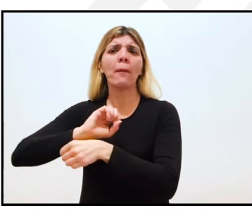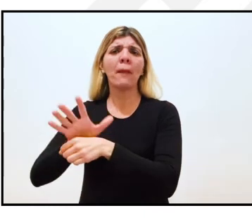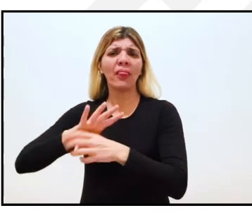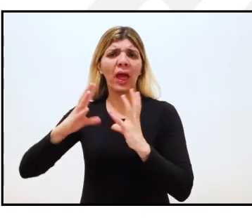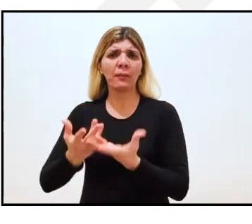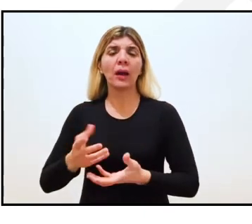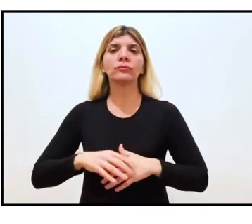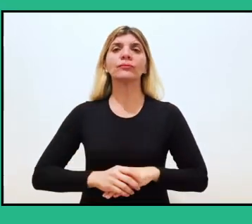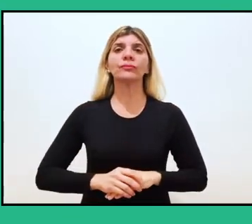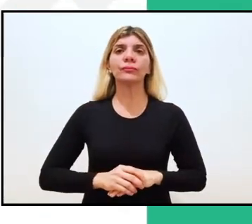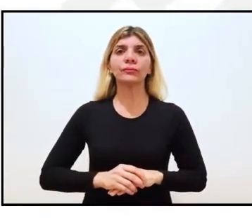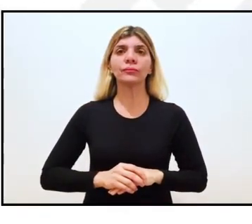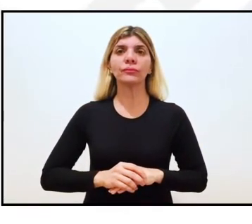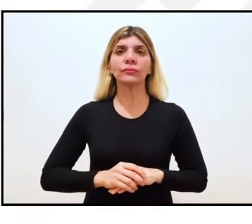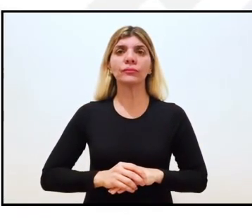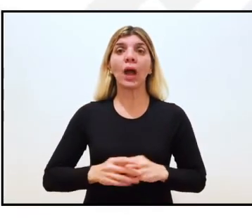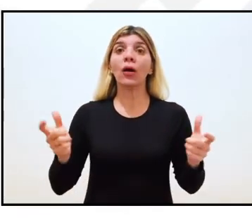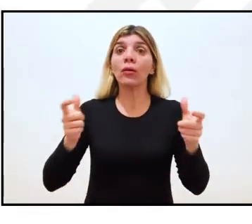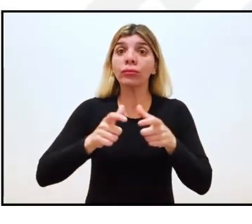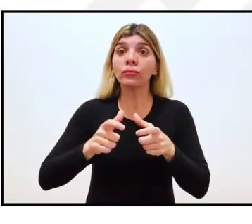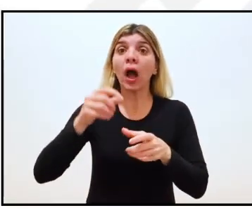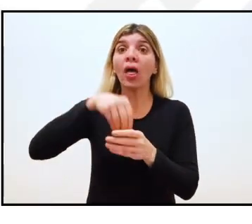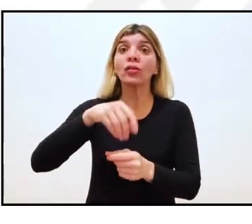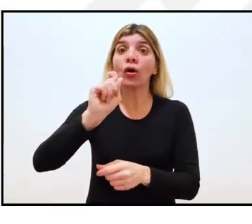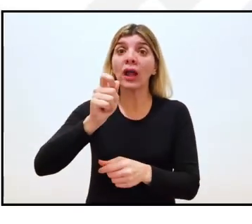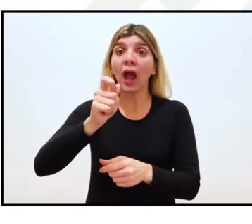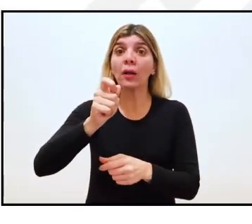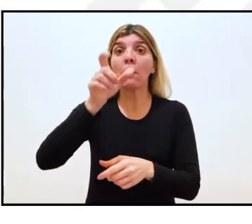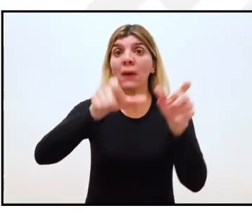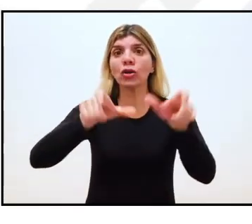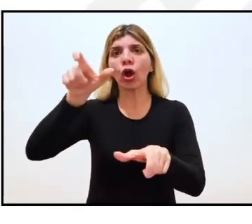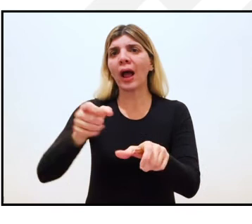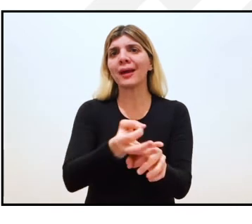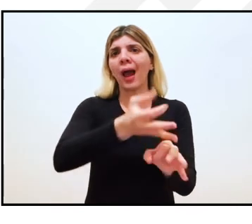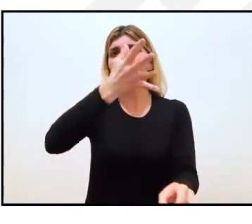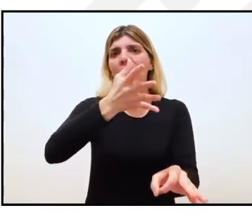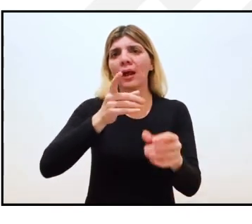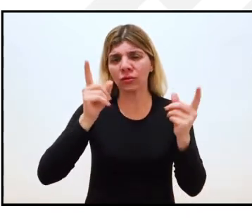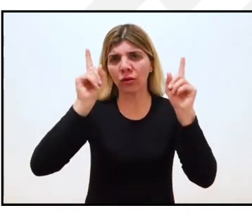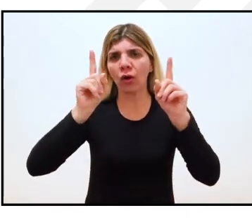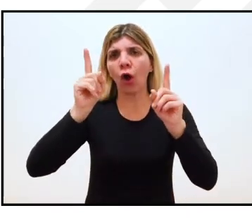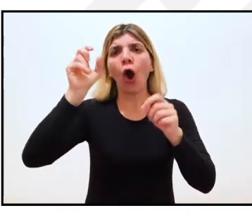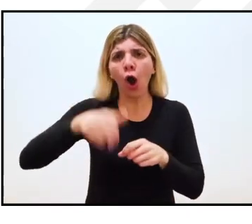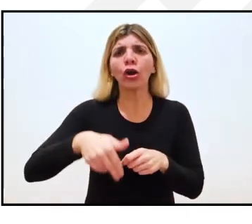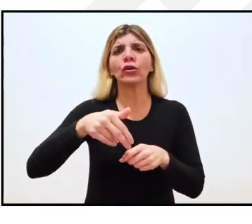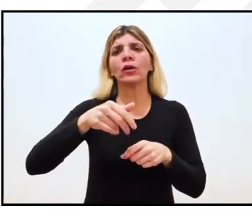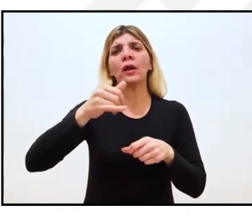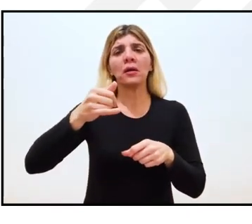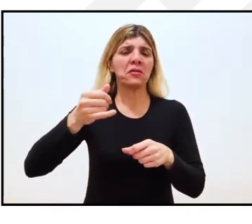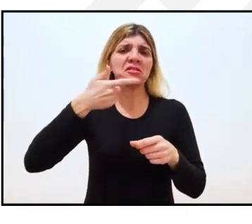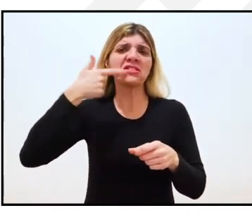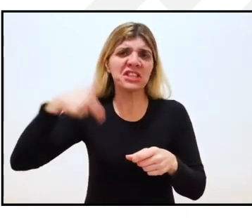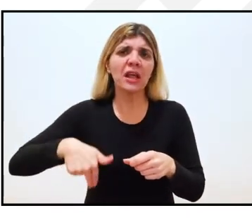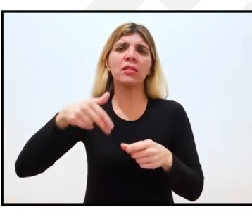discapacidad. Estará integrado por un equipo transdisciplinario de expertos y expertas con y sin